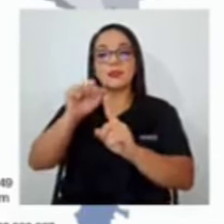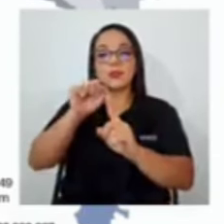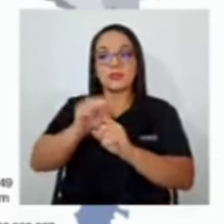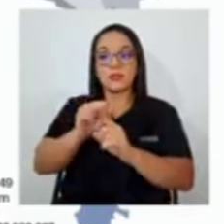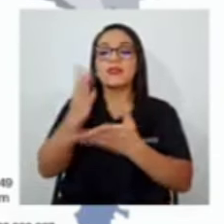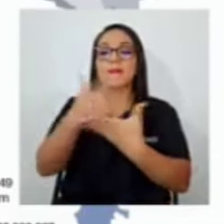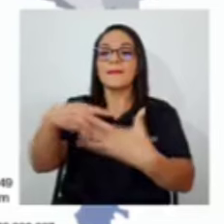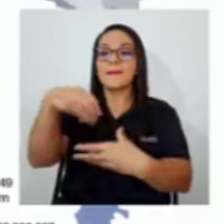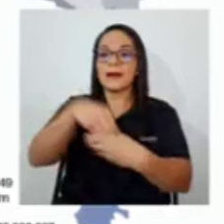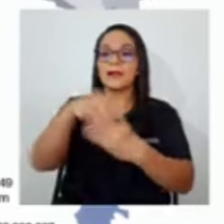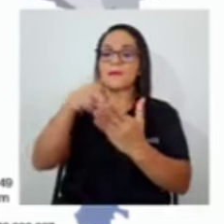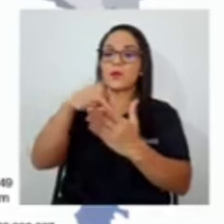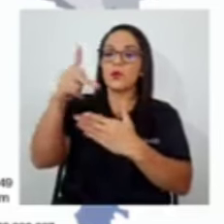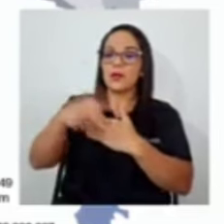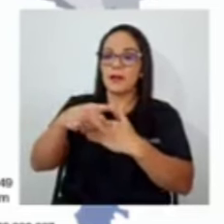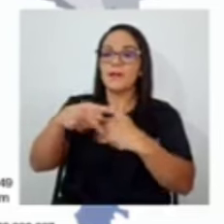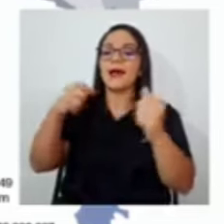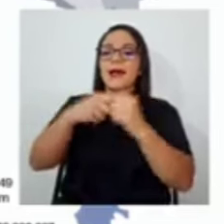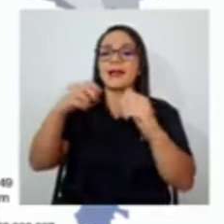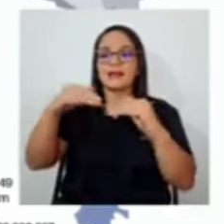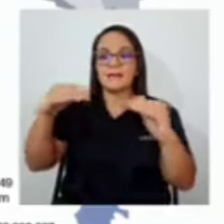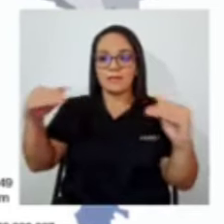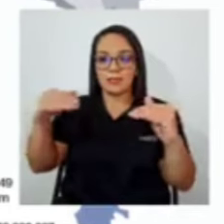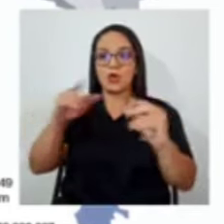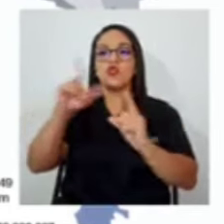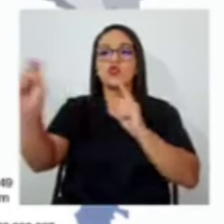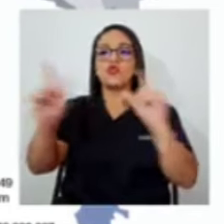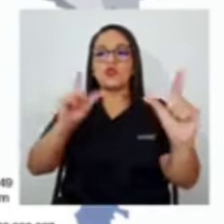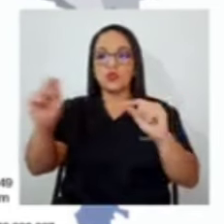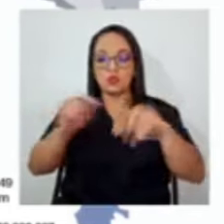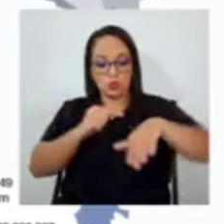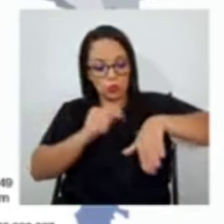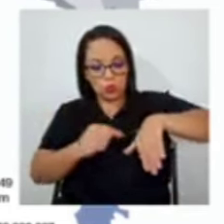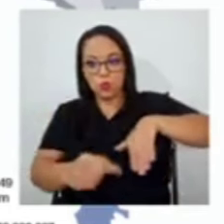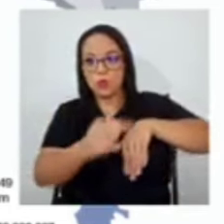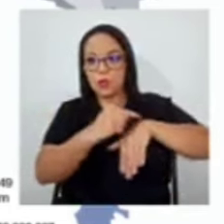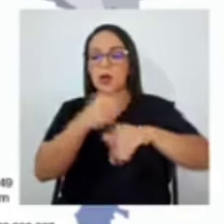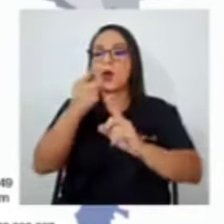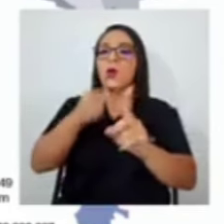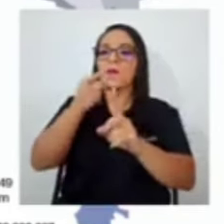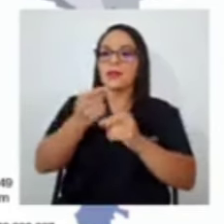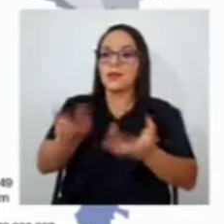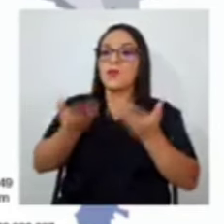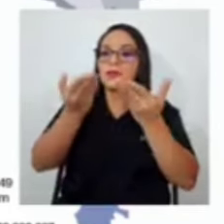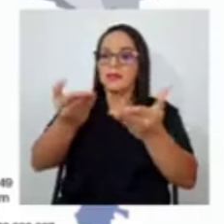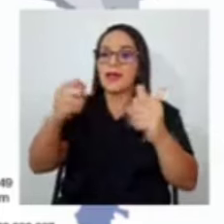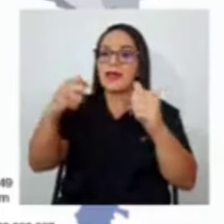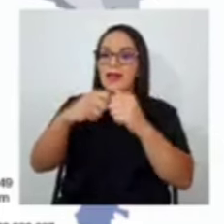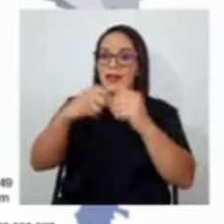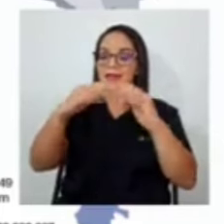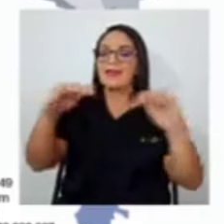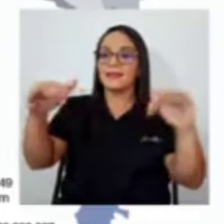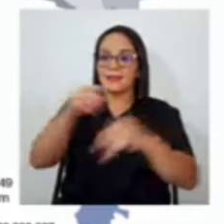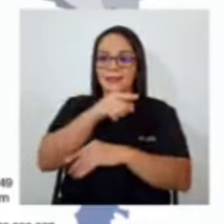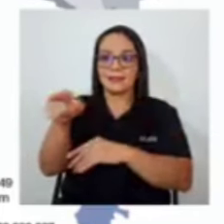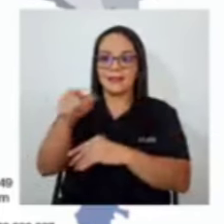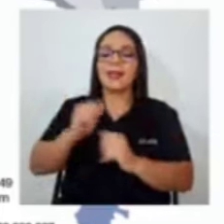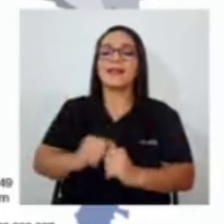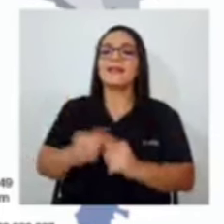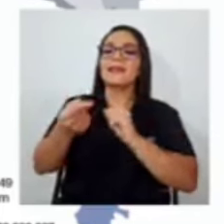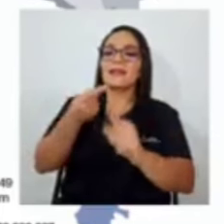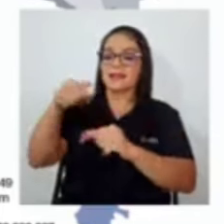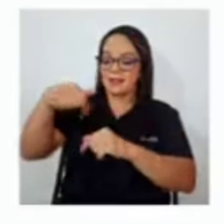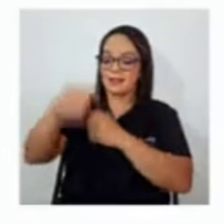parte del programa de electrificación rural, con el cual se les estará llevando electricidad a partir del